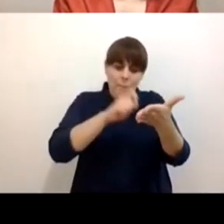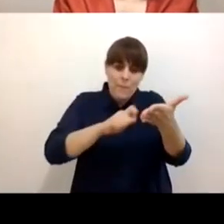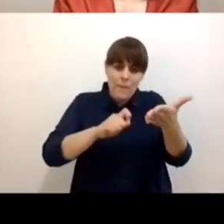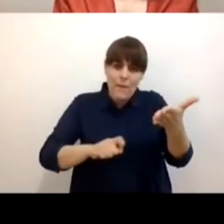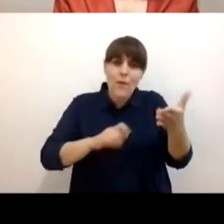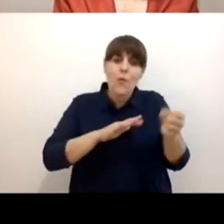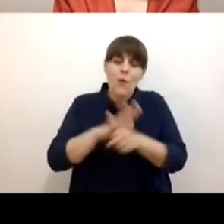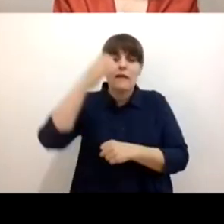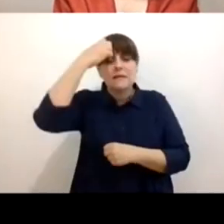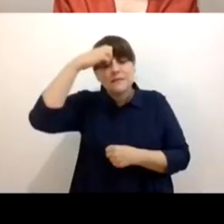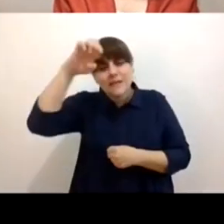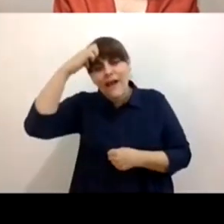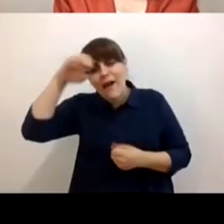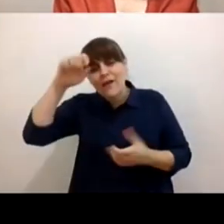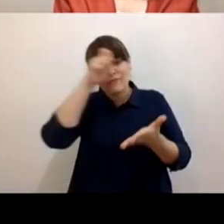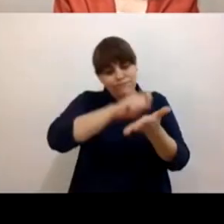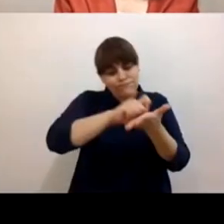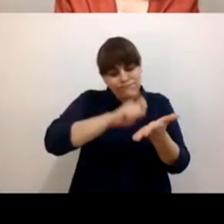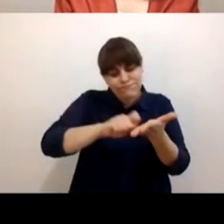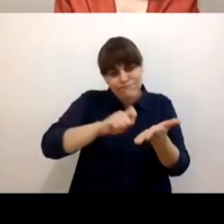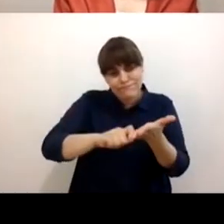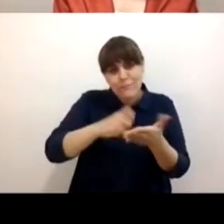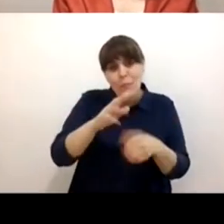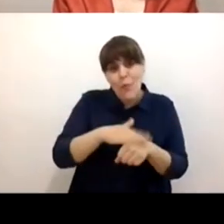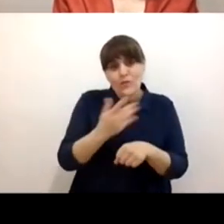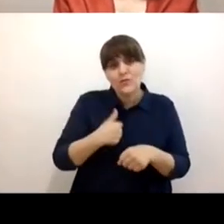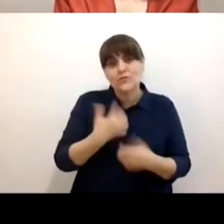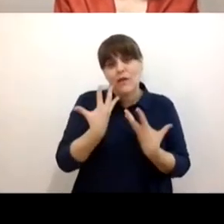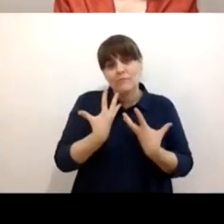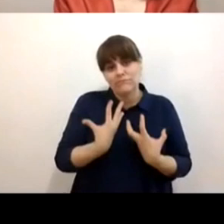lo que estamos sintiendo un duelo es muy, muy importante.